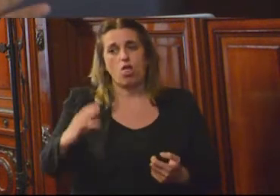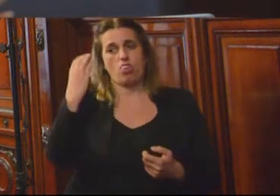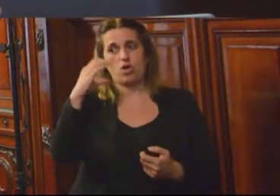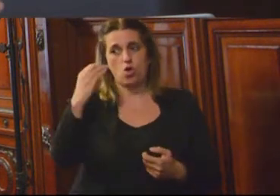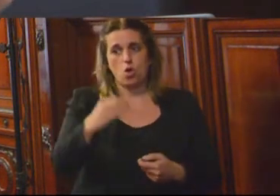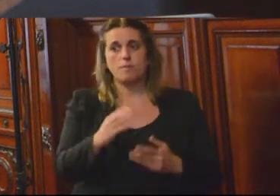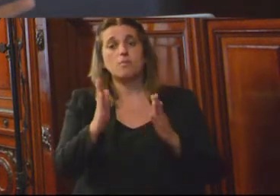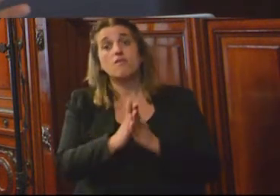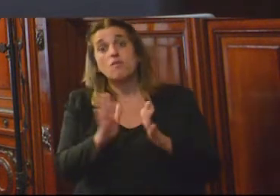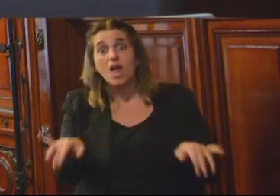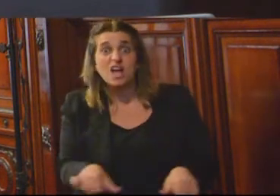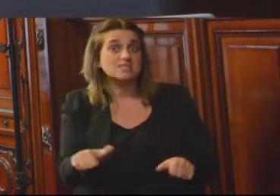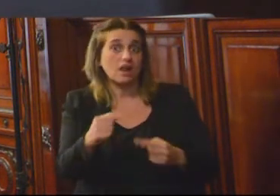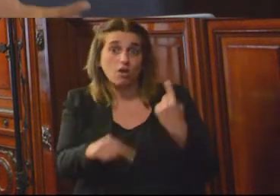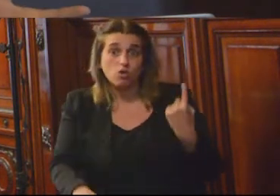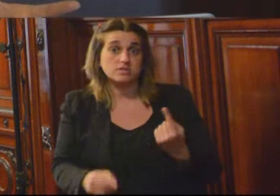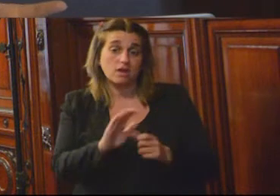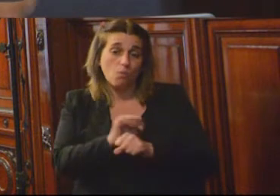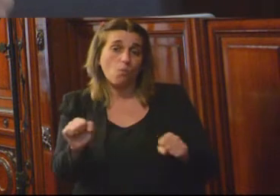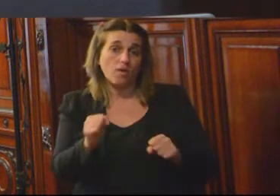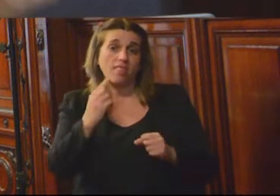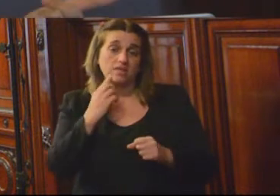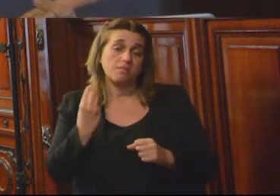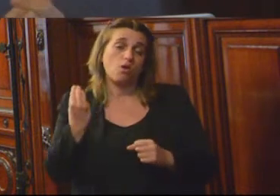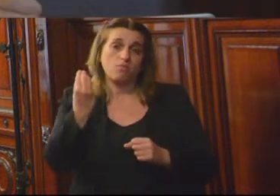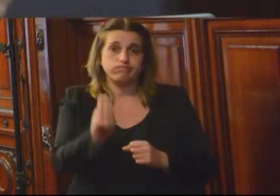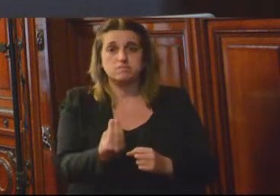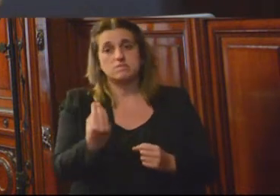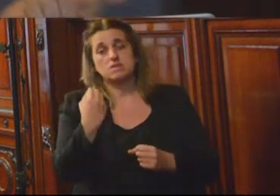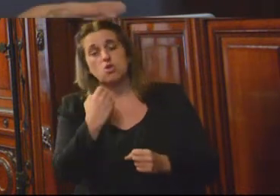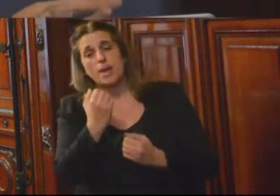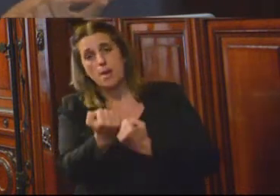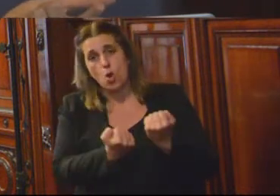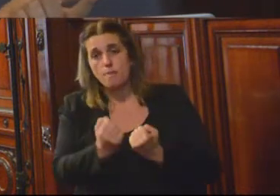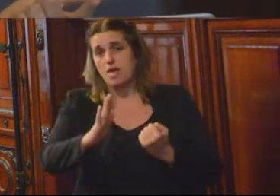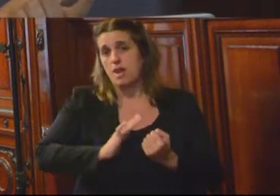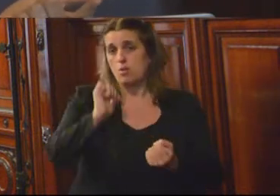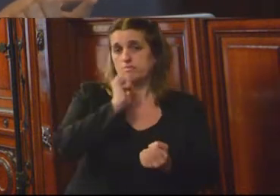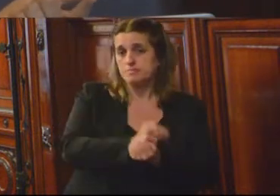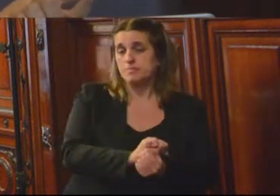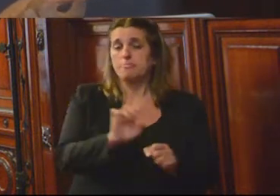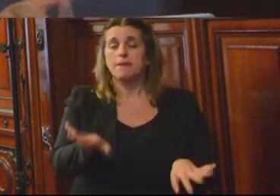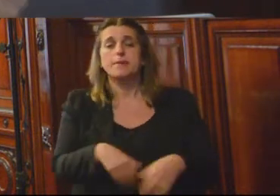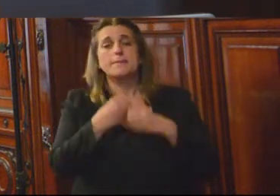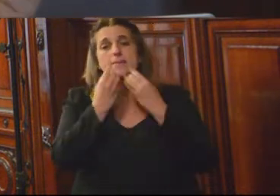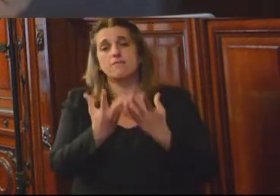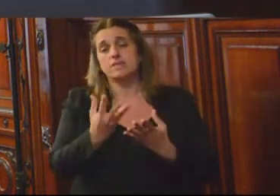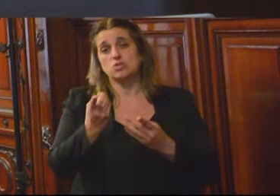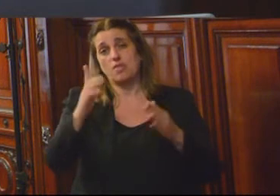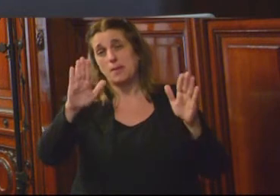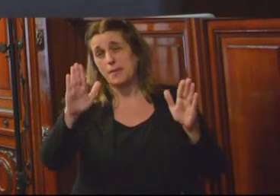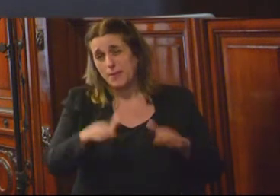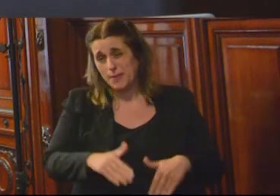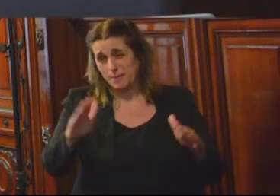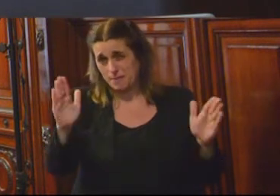a tomar medidas que permitan la inserción económica a las mujeres pospenadas, la aplicación de beneficios y subrogados penales y el desvío